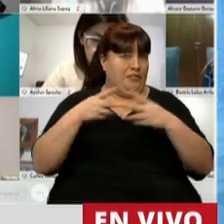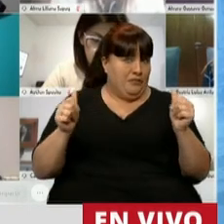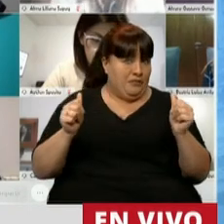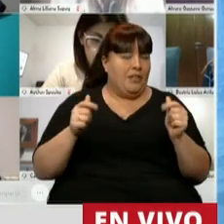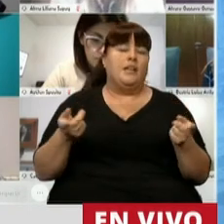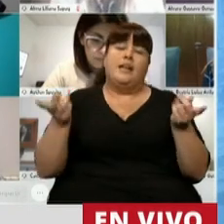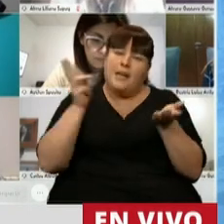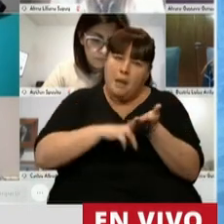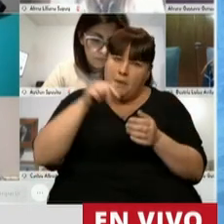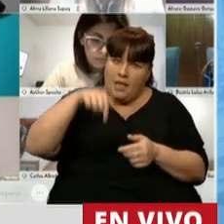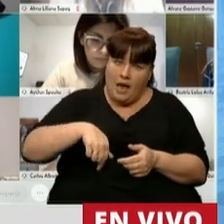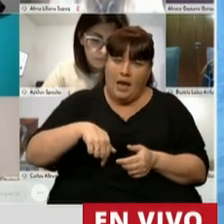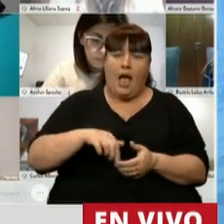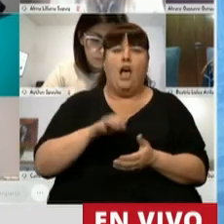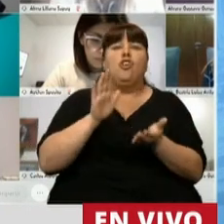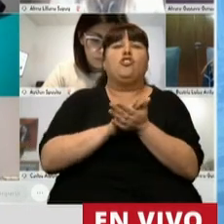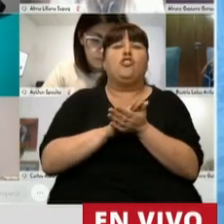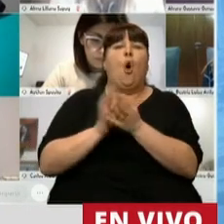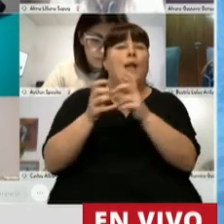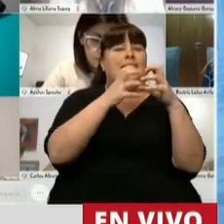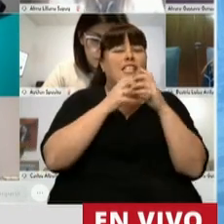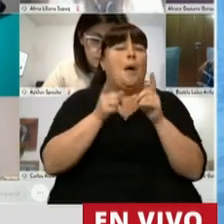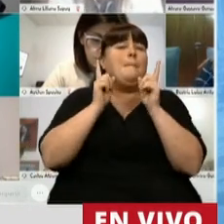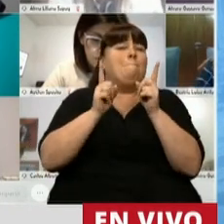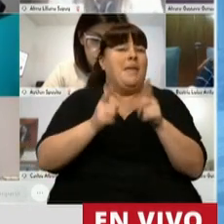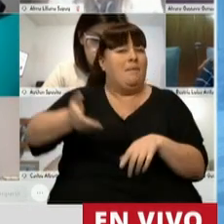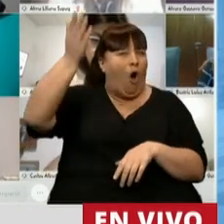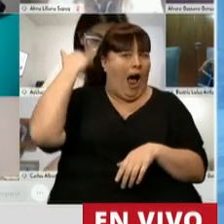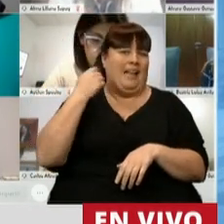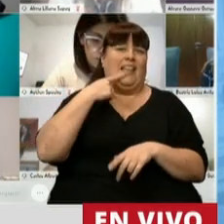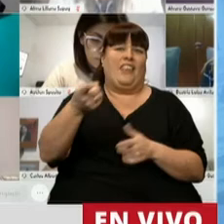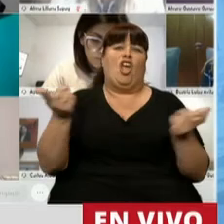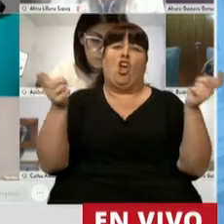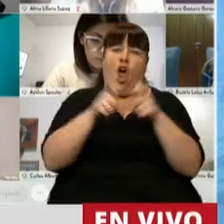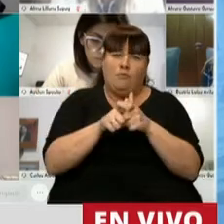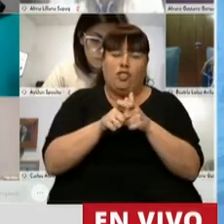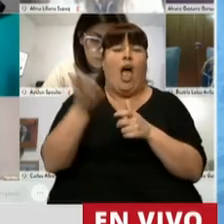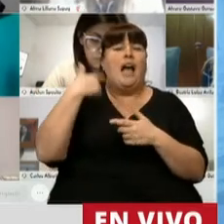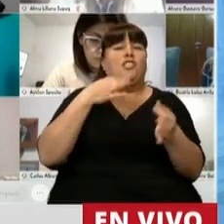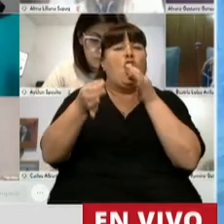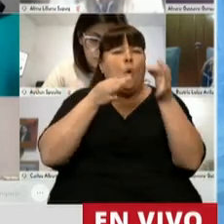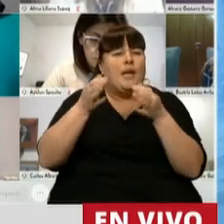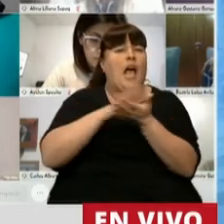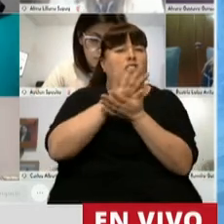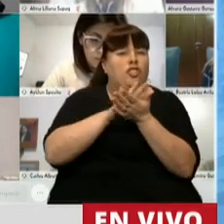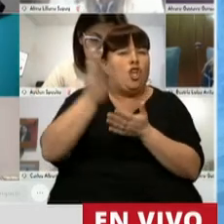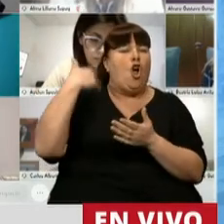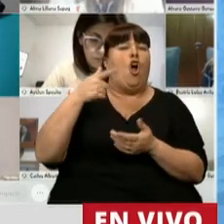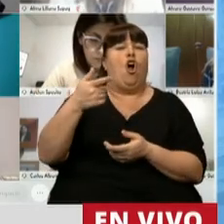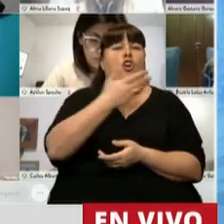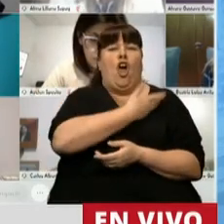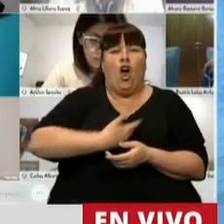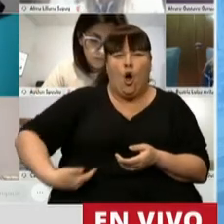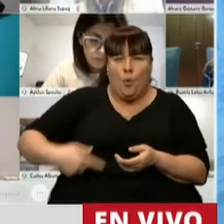reafirmando aquí, en el ámbito de la sesión, lo mismo que manifestamos en las comisiones y en todas las conversaciones que hemos tenido con el